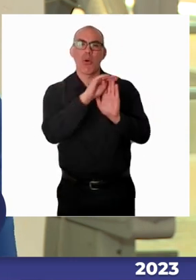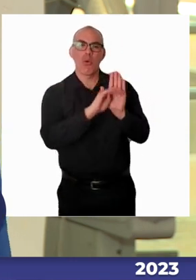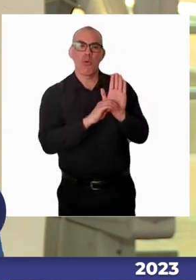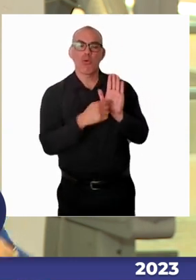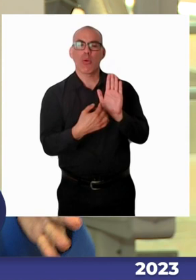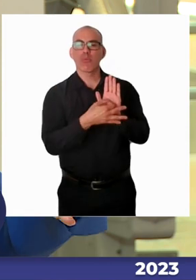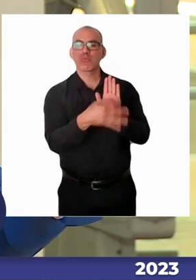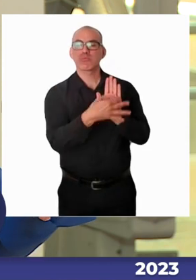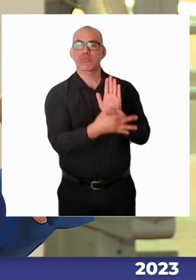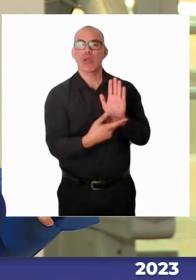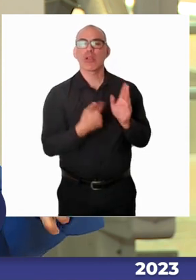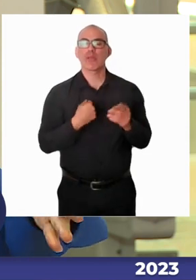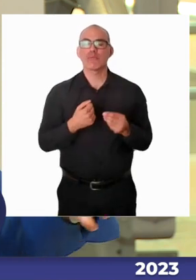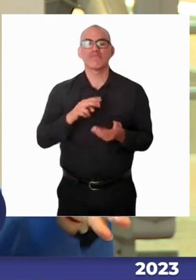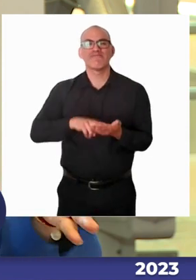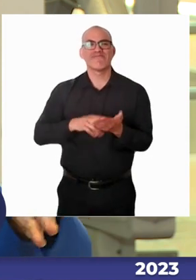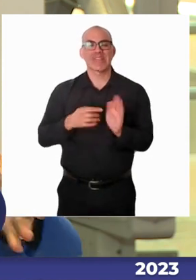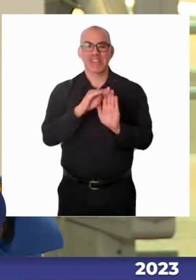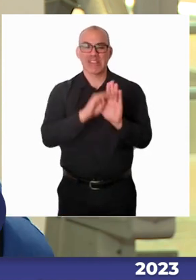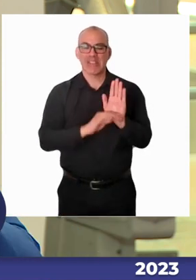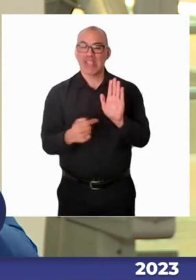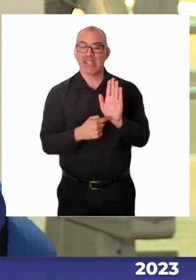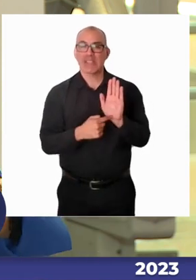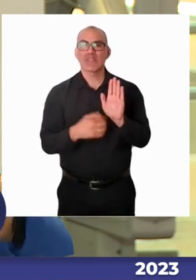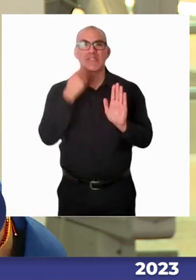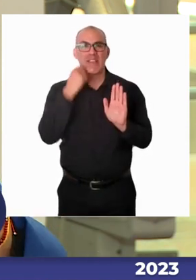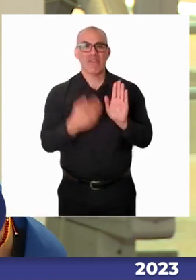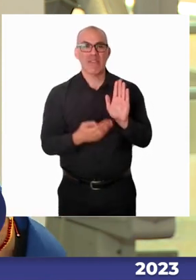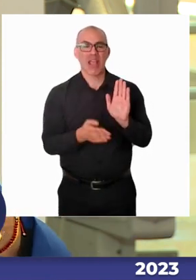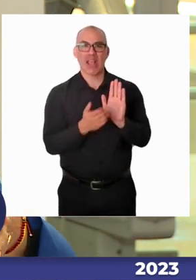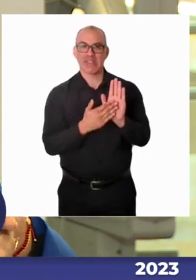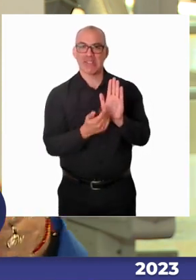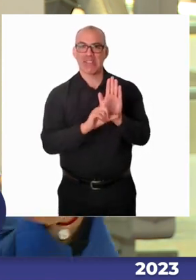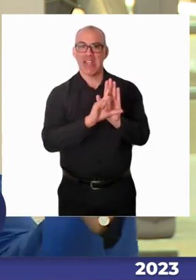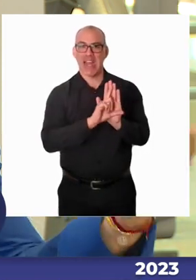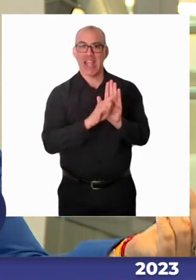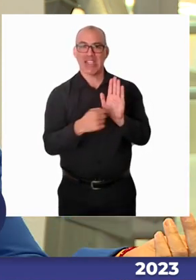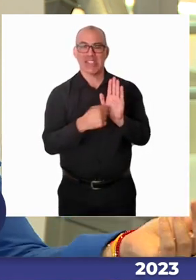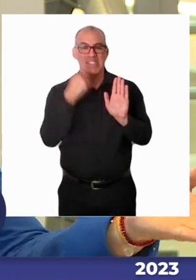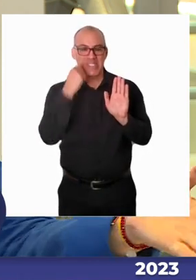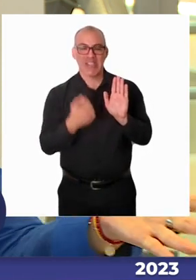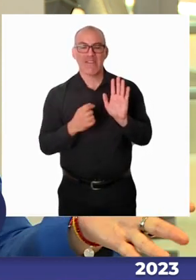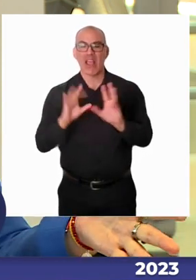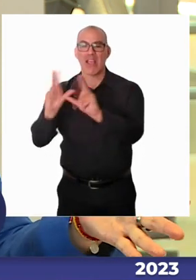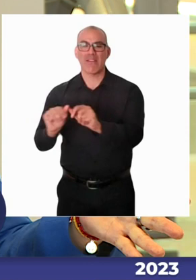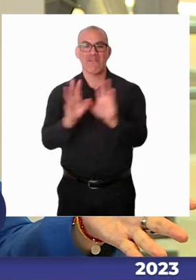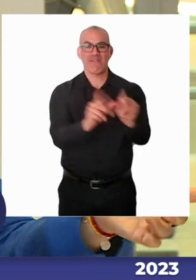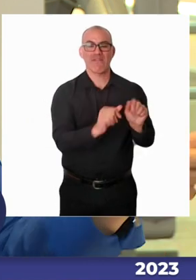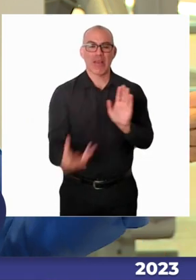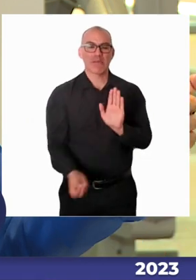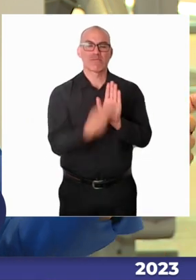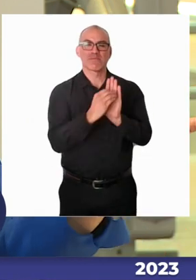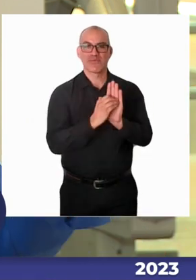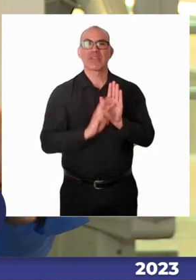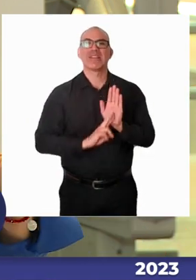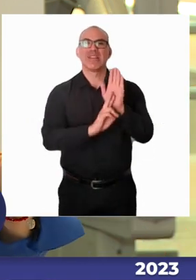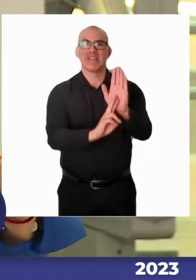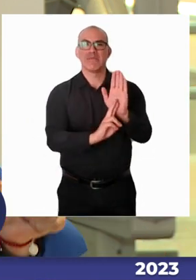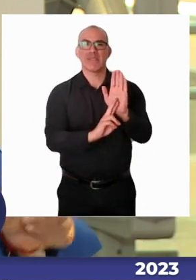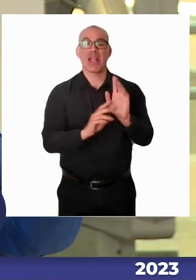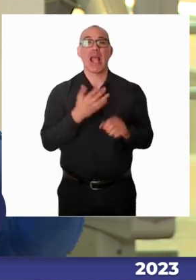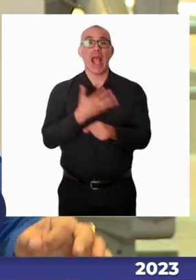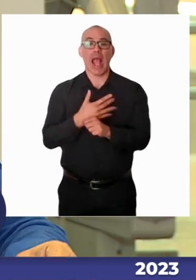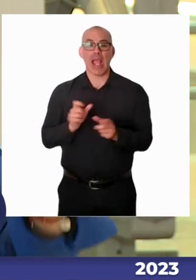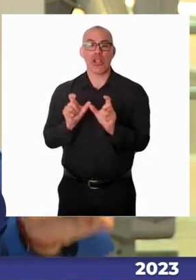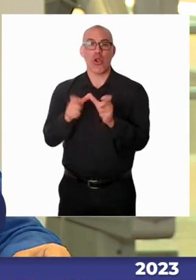también fue complejo. Y esa comisión de personas mayores y discapacidad se levantó, porque yo era parte, a partir del 2018, en la de familia y adulto